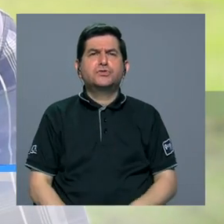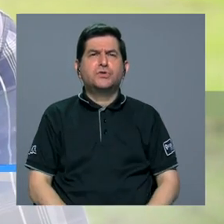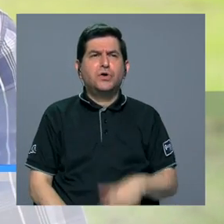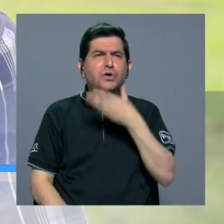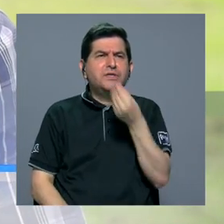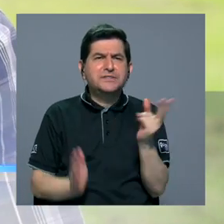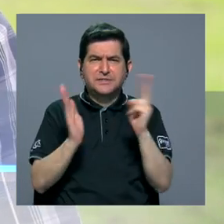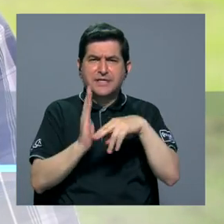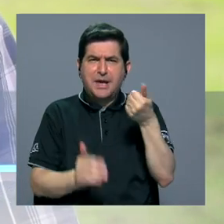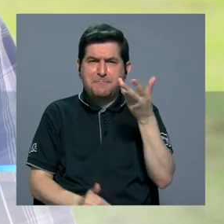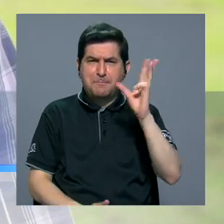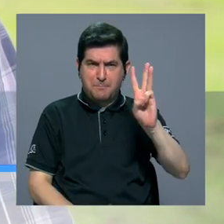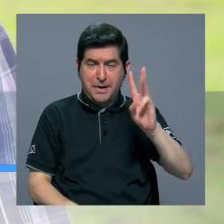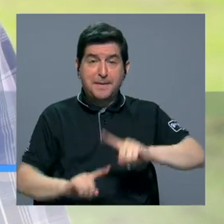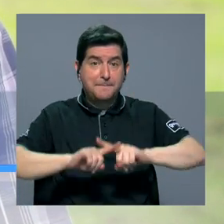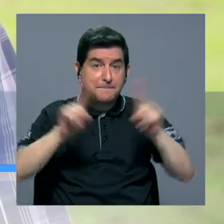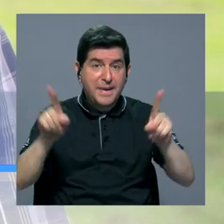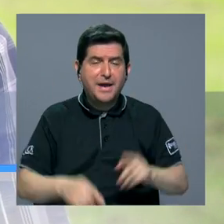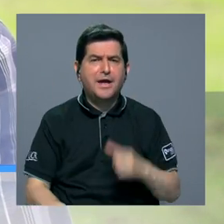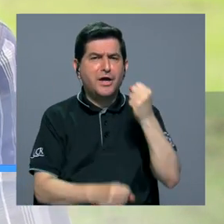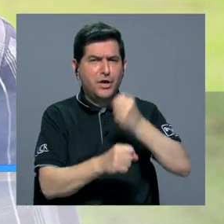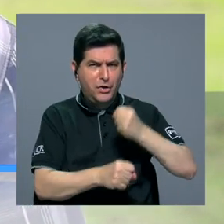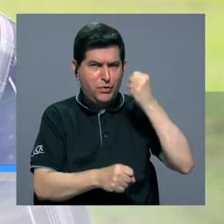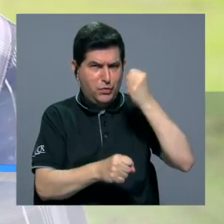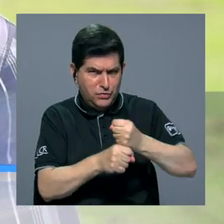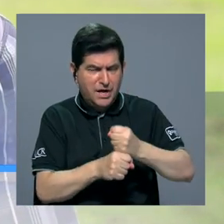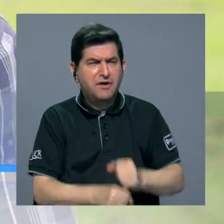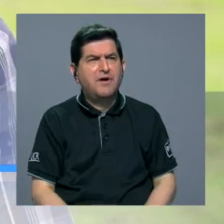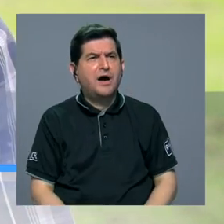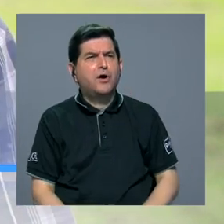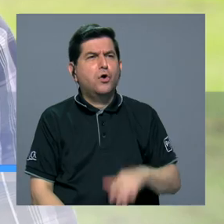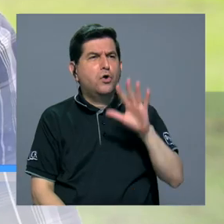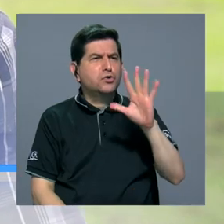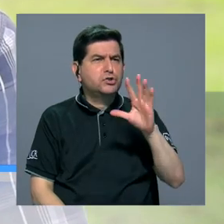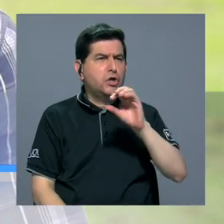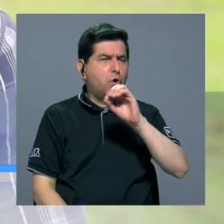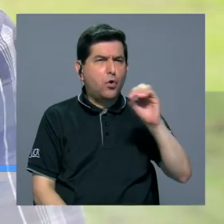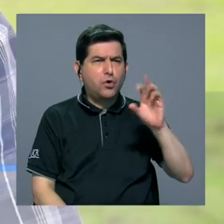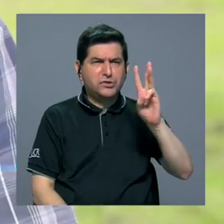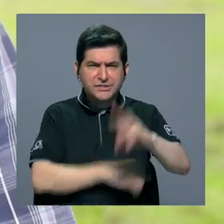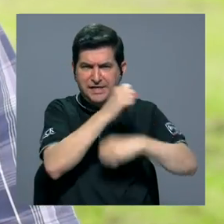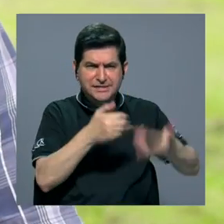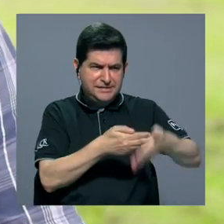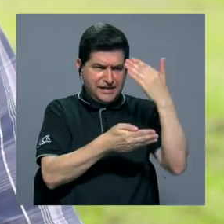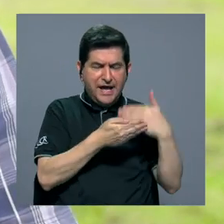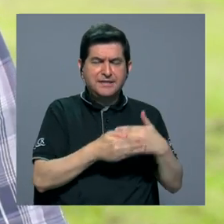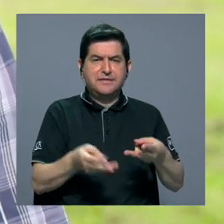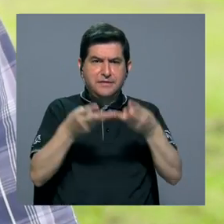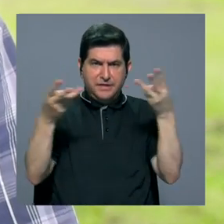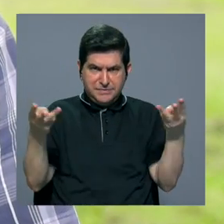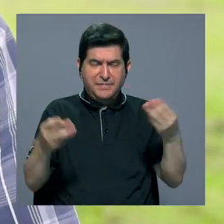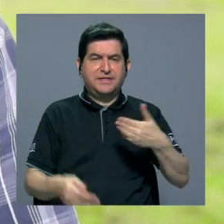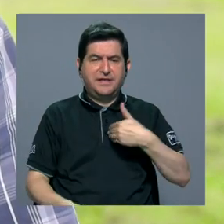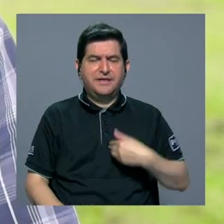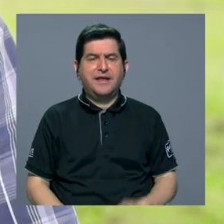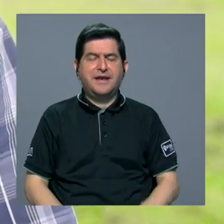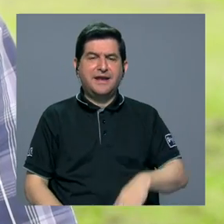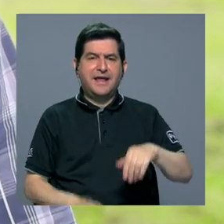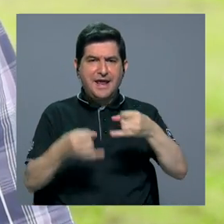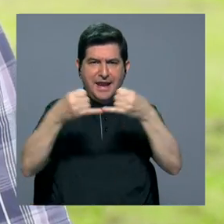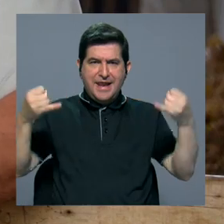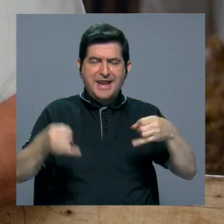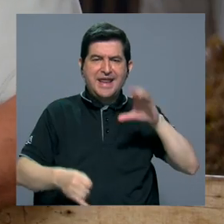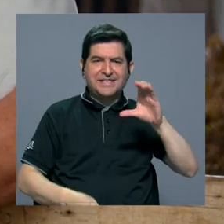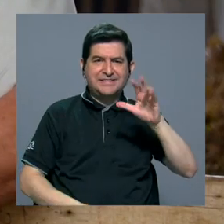2016, pero su trabajo habría que irse cinco o seis años antes cuando recibimos del material como la línea 152.